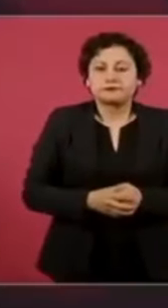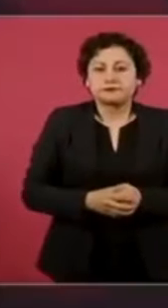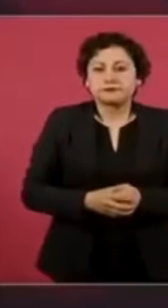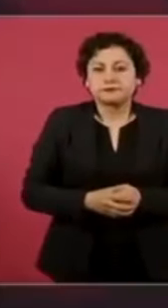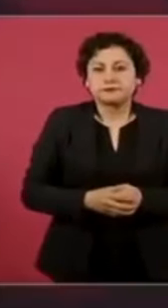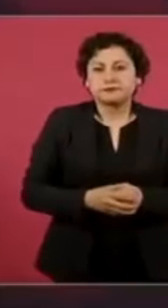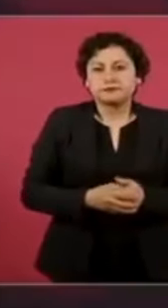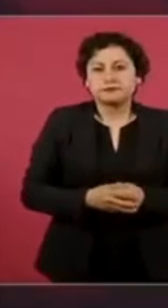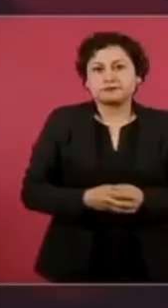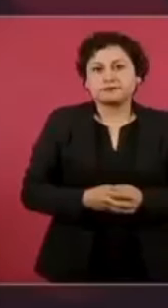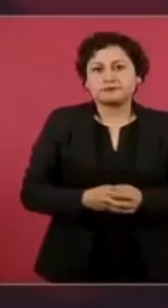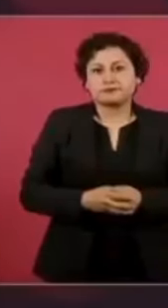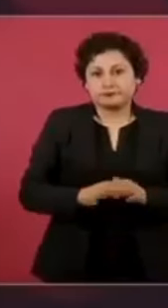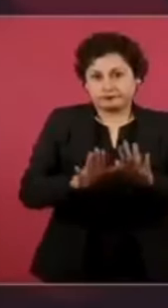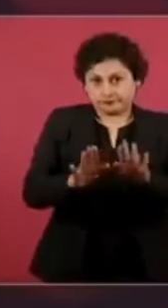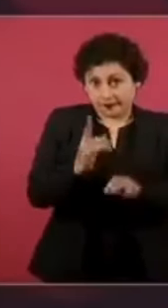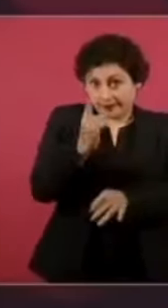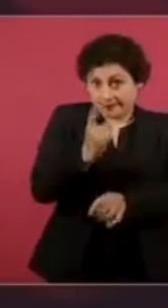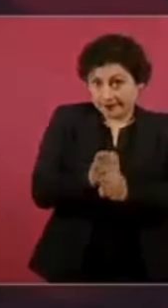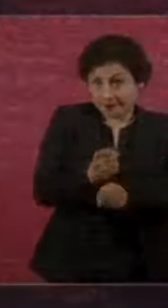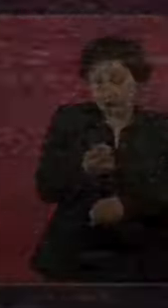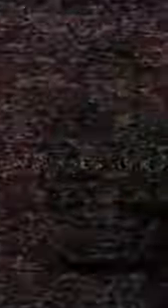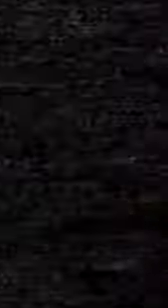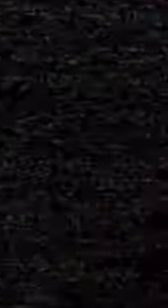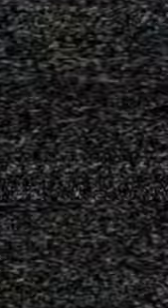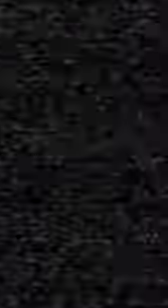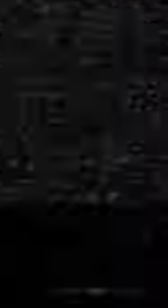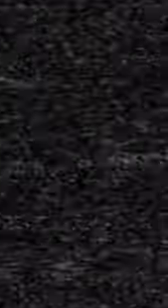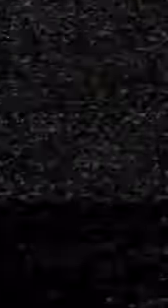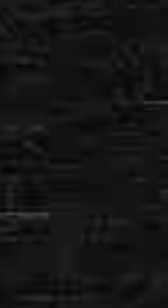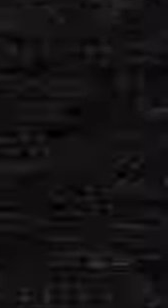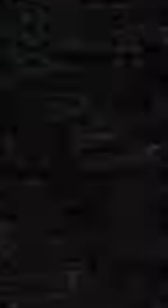Entonces, el primero, vamos a informar.